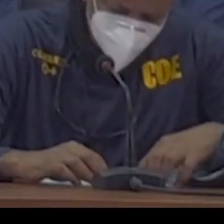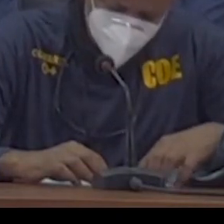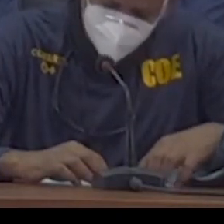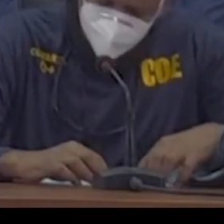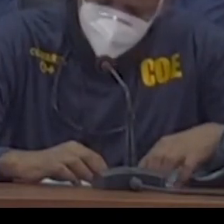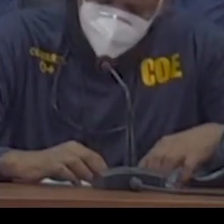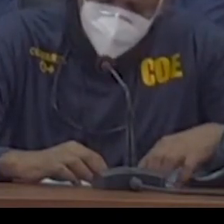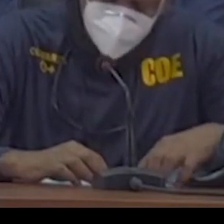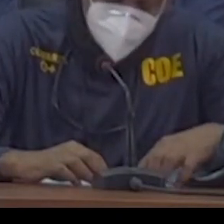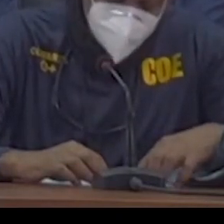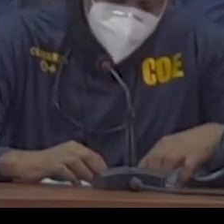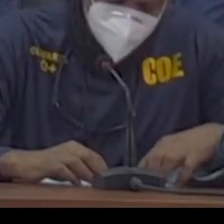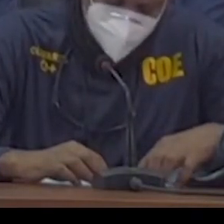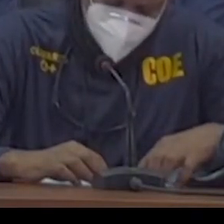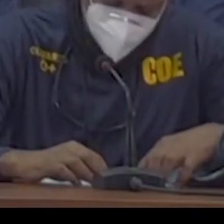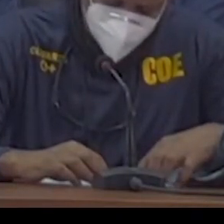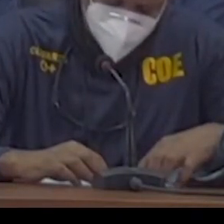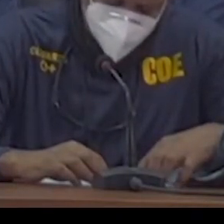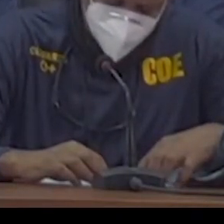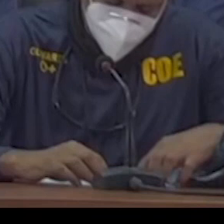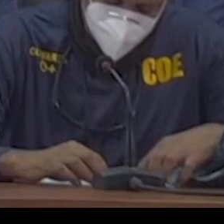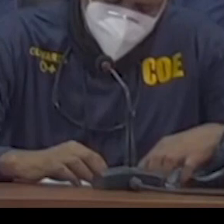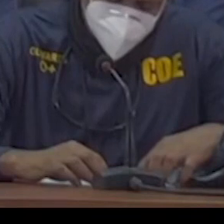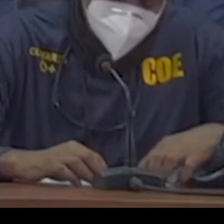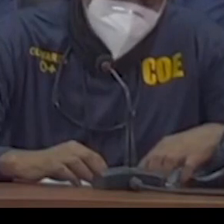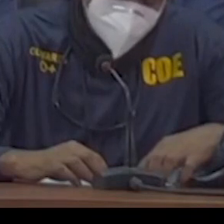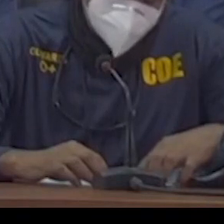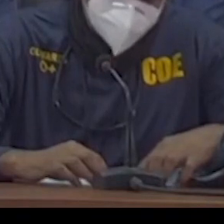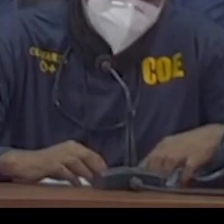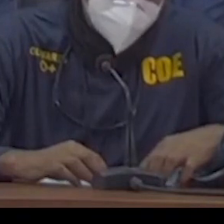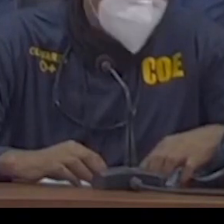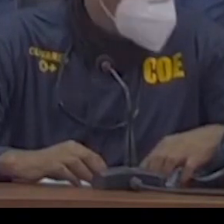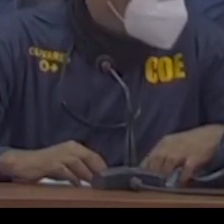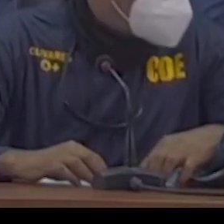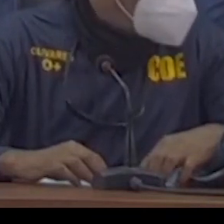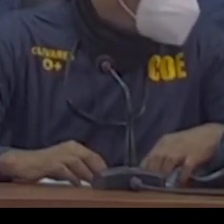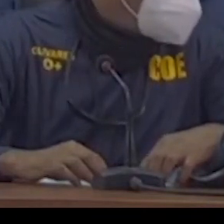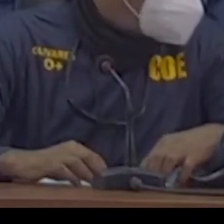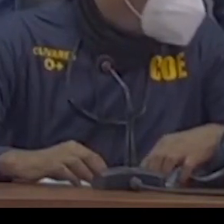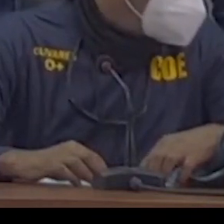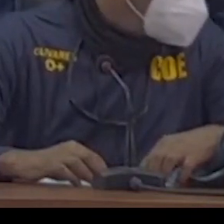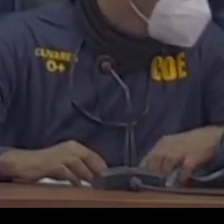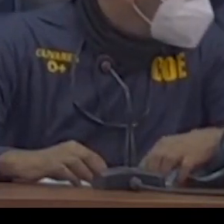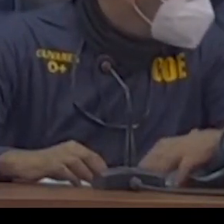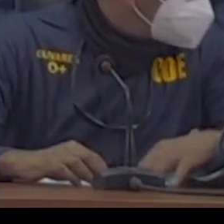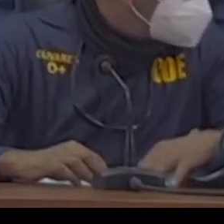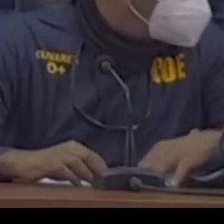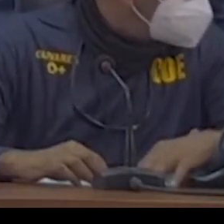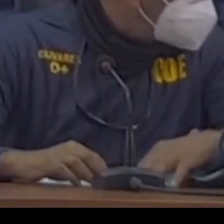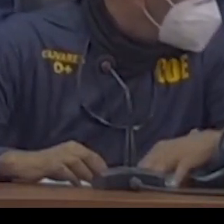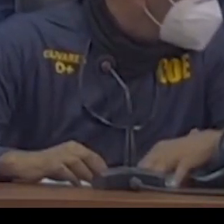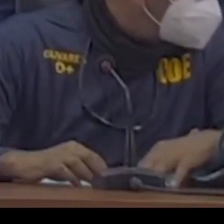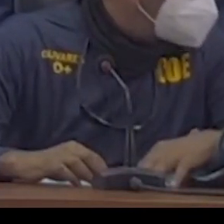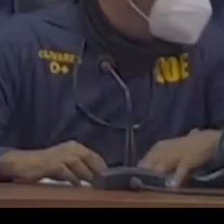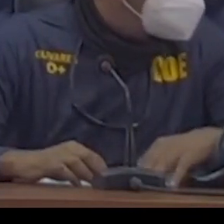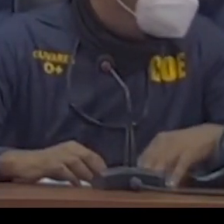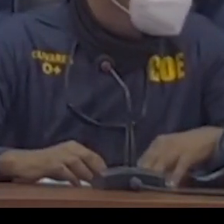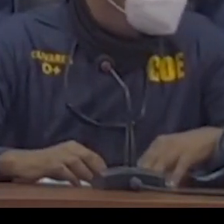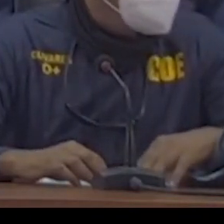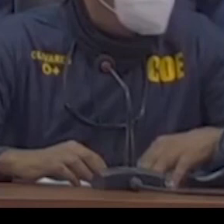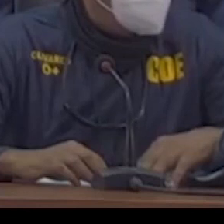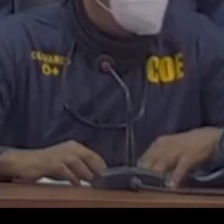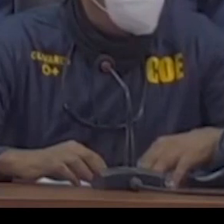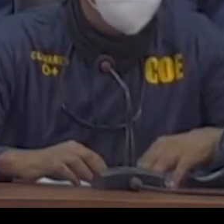Ha retenido 2,212 motocicletas por transitar en las personas que la conducen sin el casco protector, así como